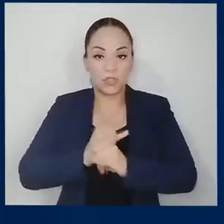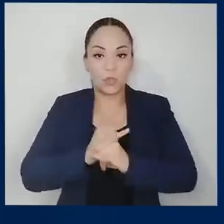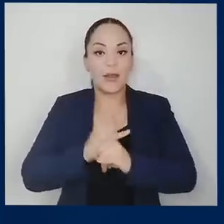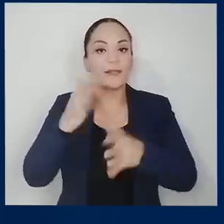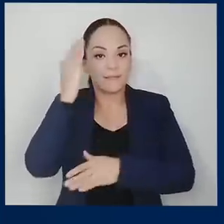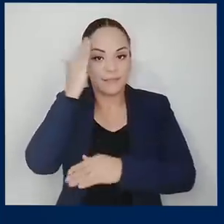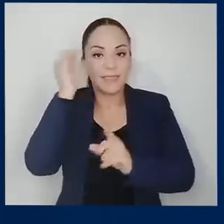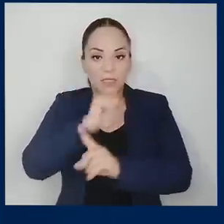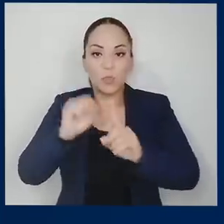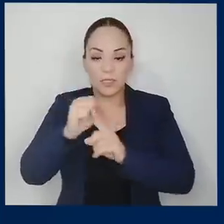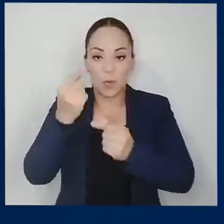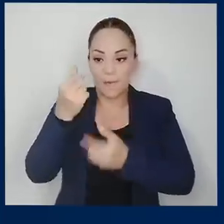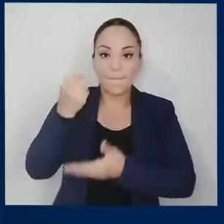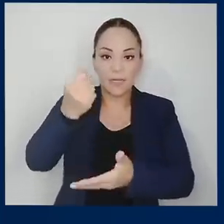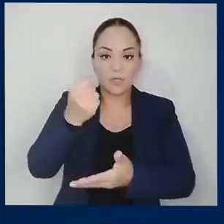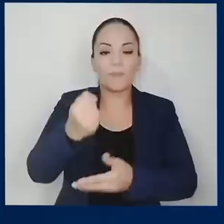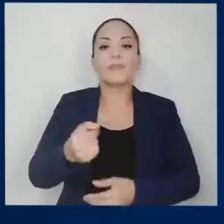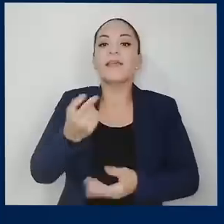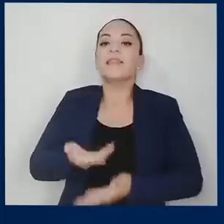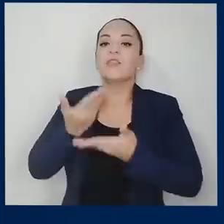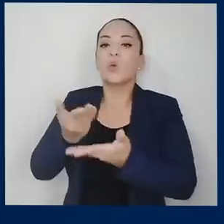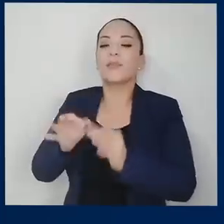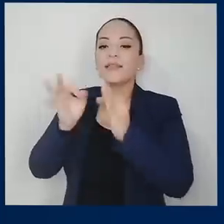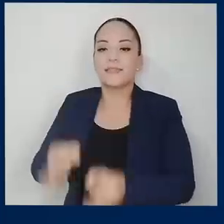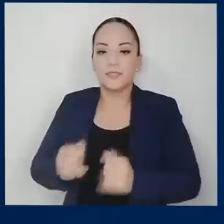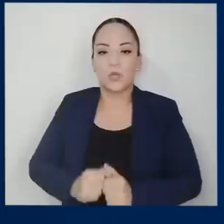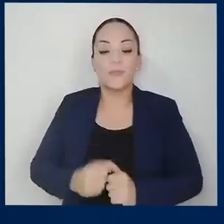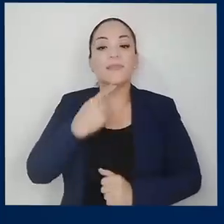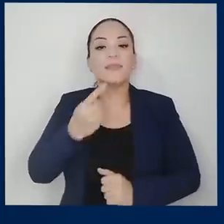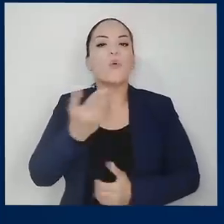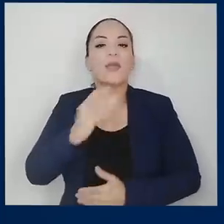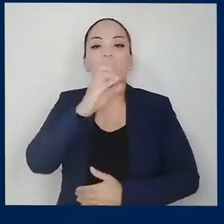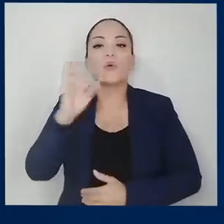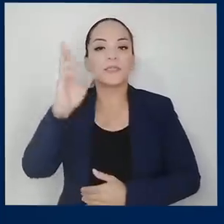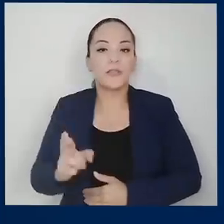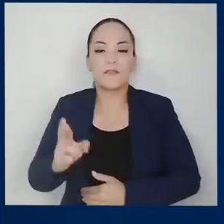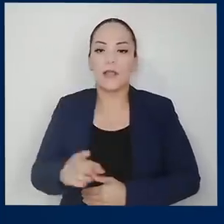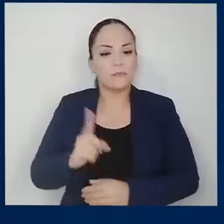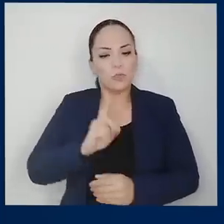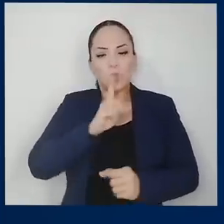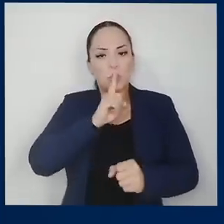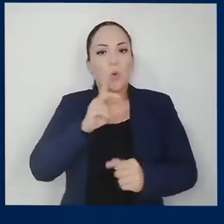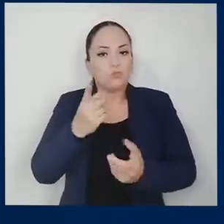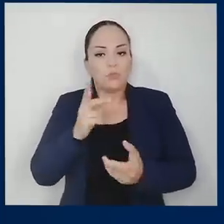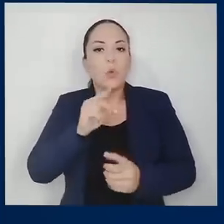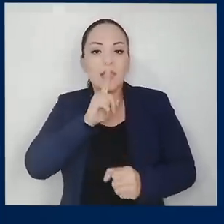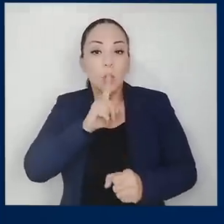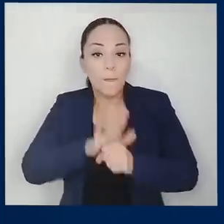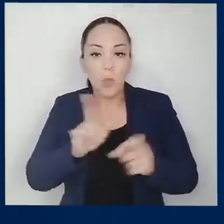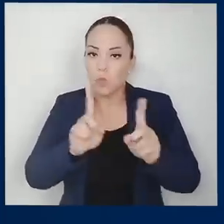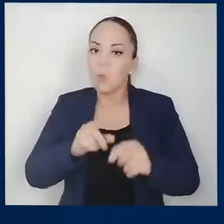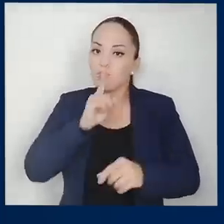arbitraje de inversión emite una decisión en la cual indicó que Costa Rica no incumplió con las obligaciones bajo el tratado